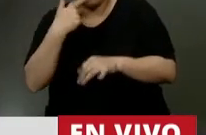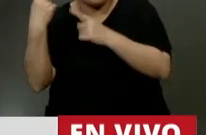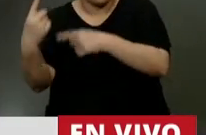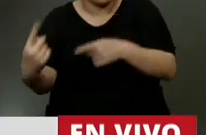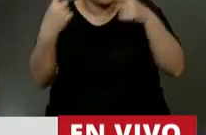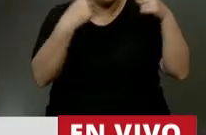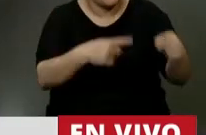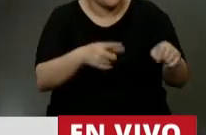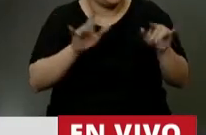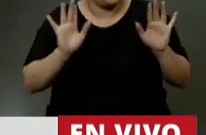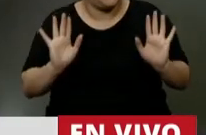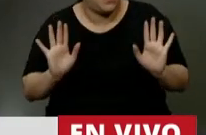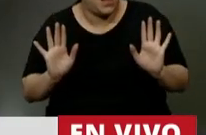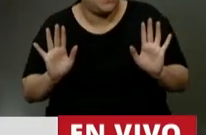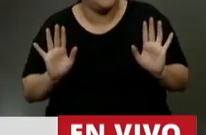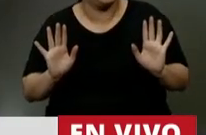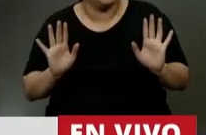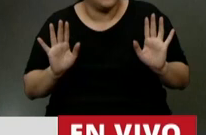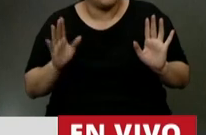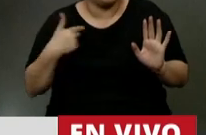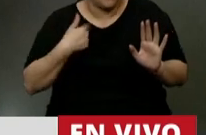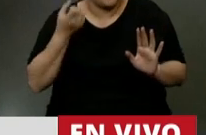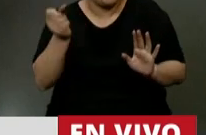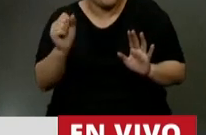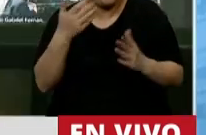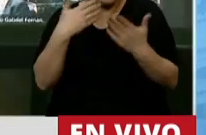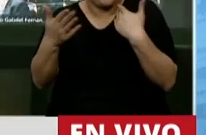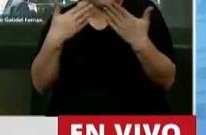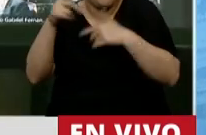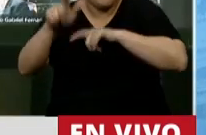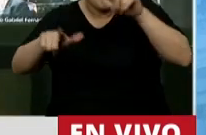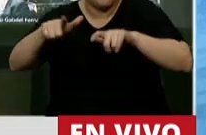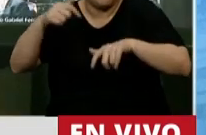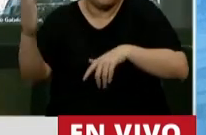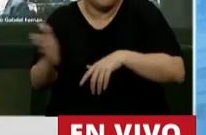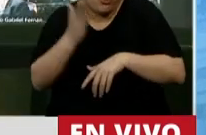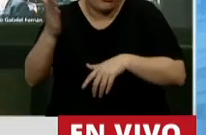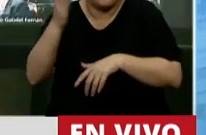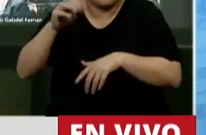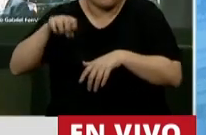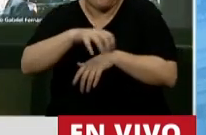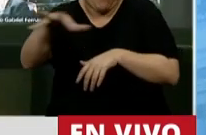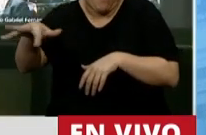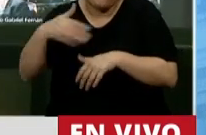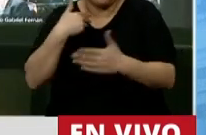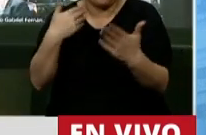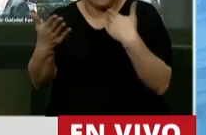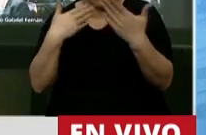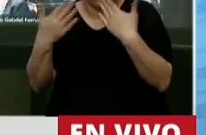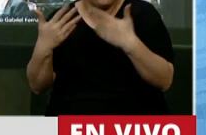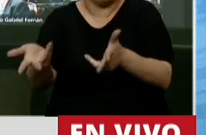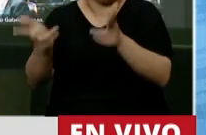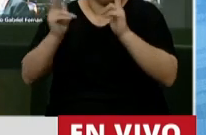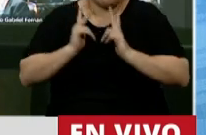porque hablo incluso con cientos de pampeanos que producen en La Pampa y que lo hacen de manera sustentable, que se